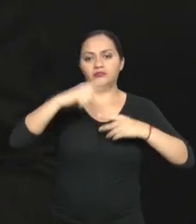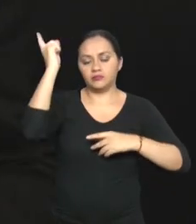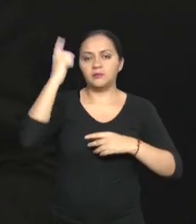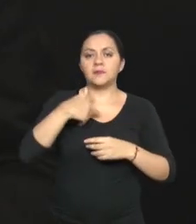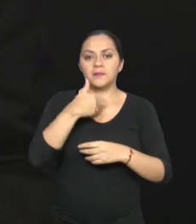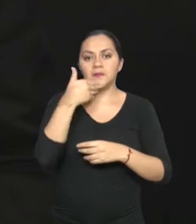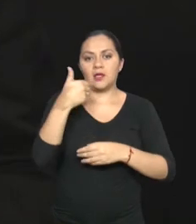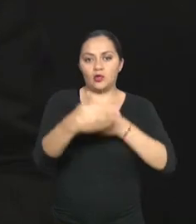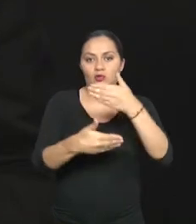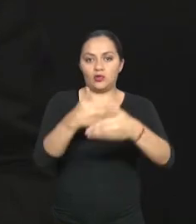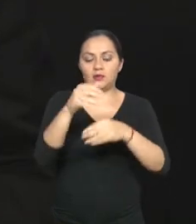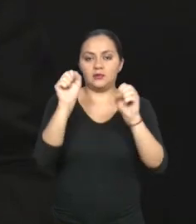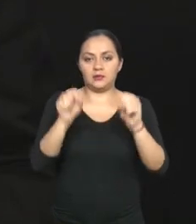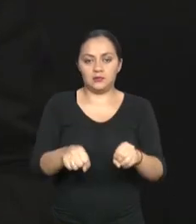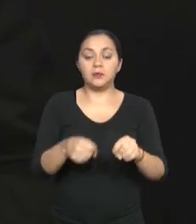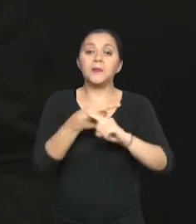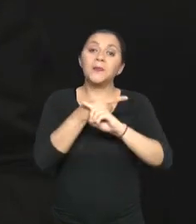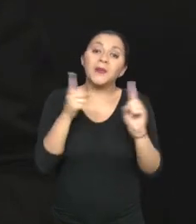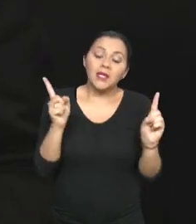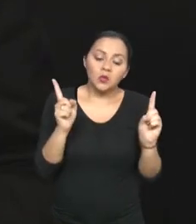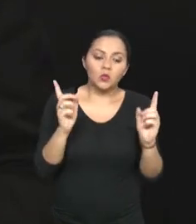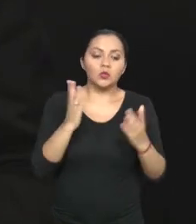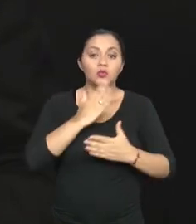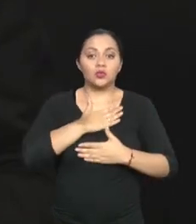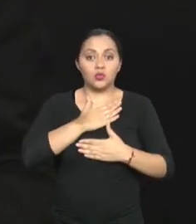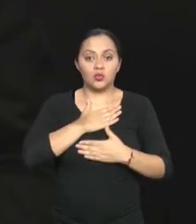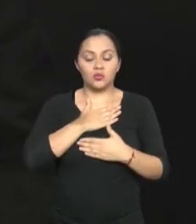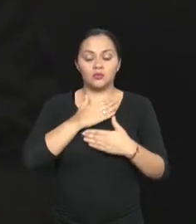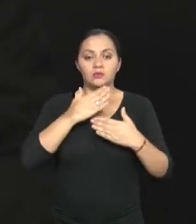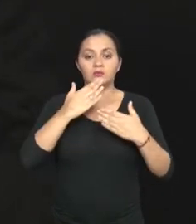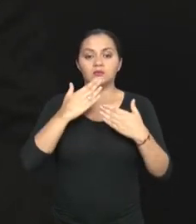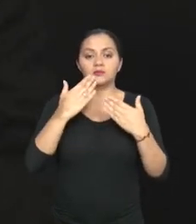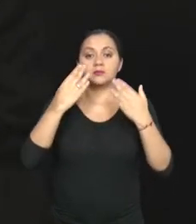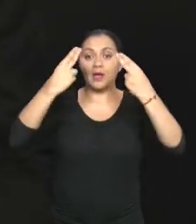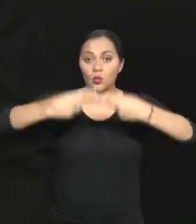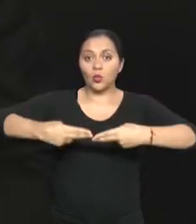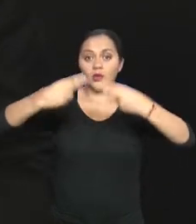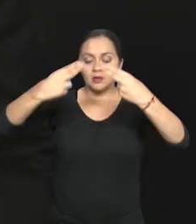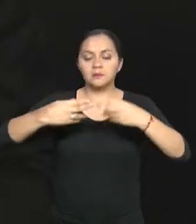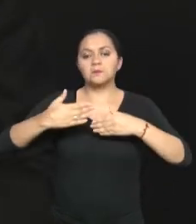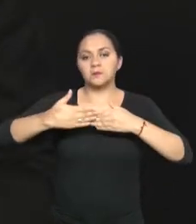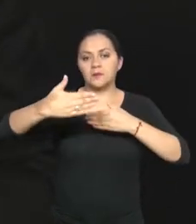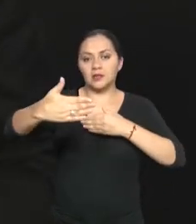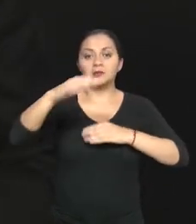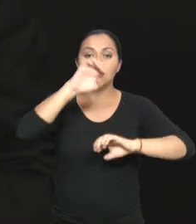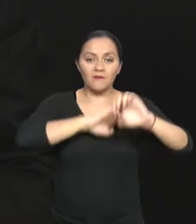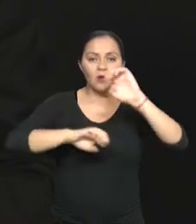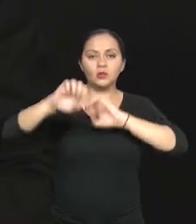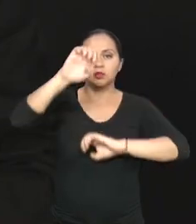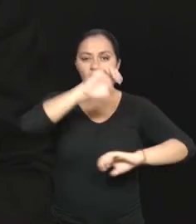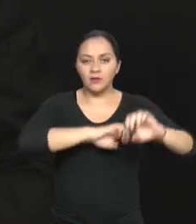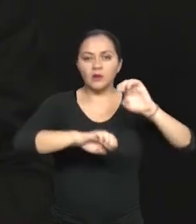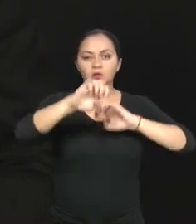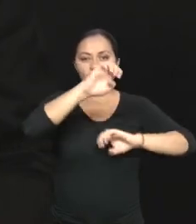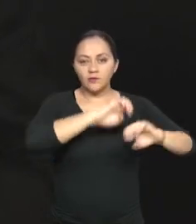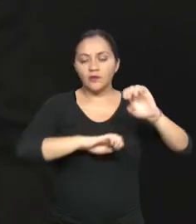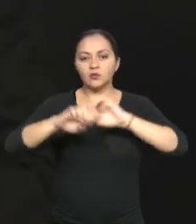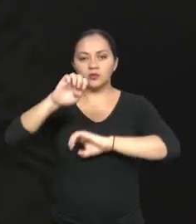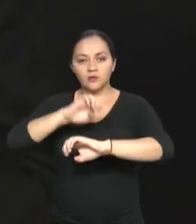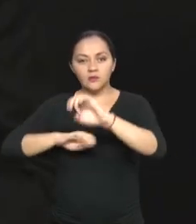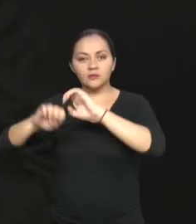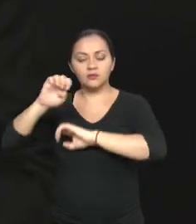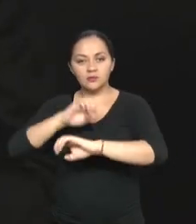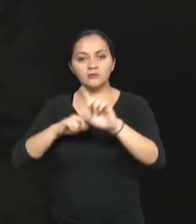mejora. Y creo que nosotros como SENAE tenemos que ir evaluando constantemente y tratar de ir